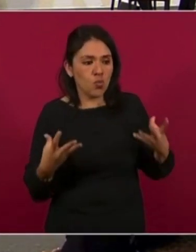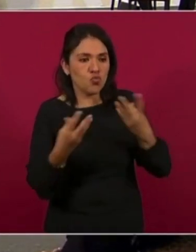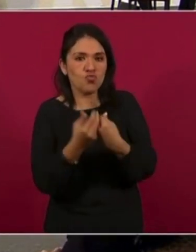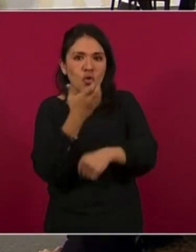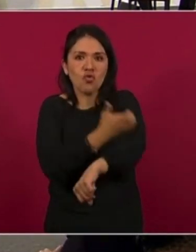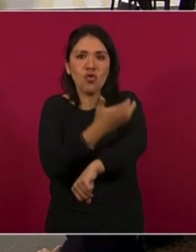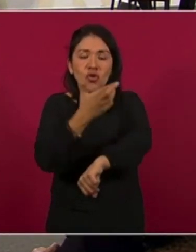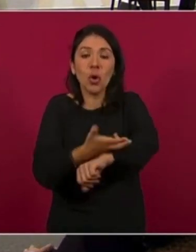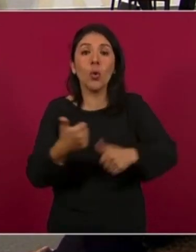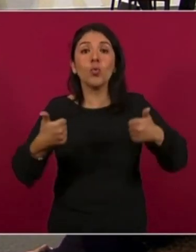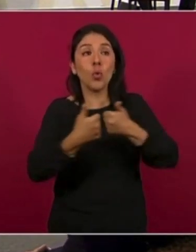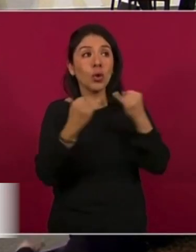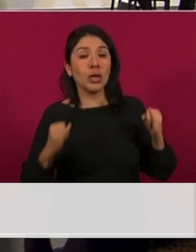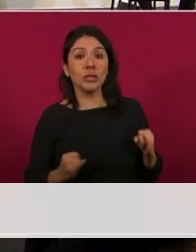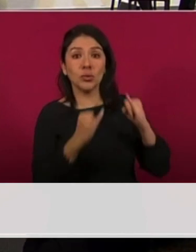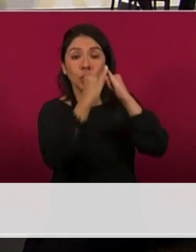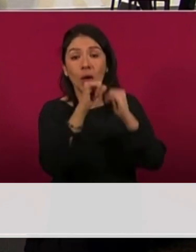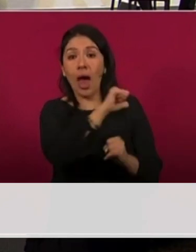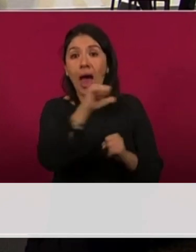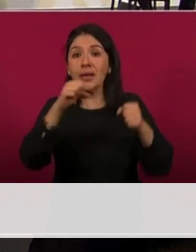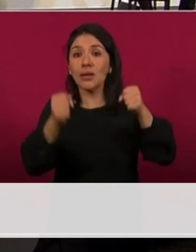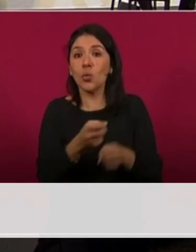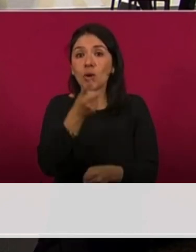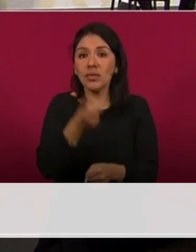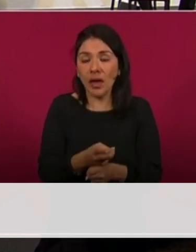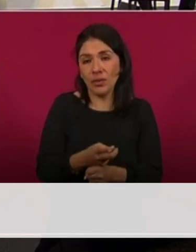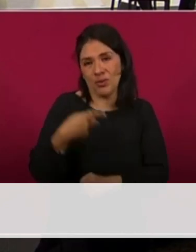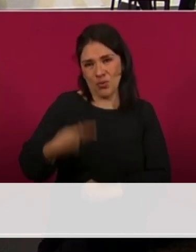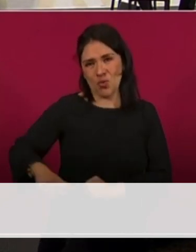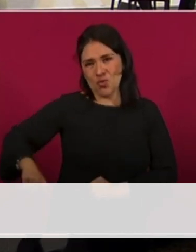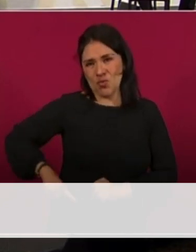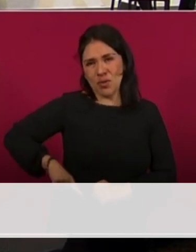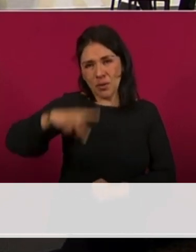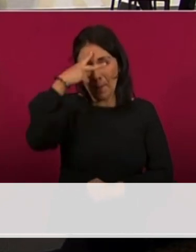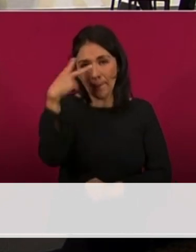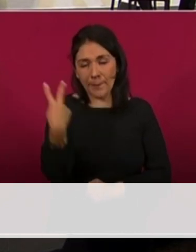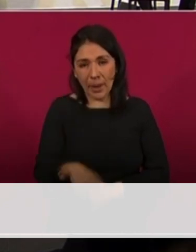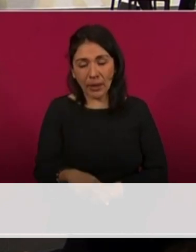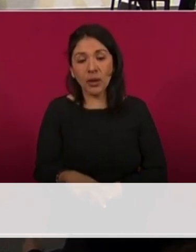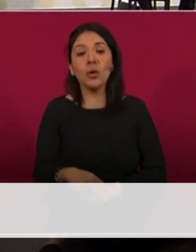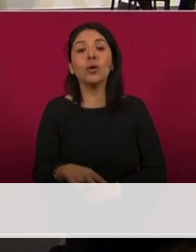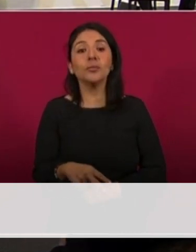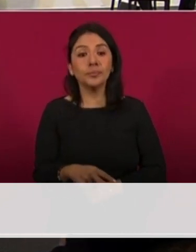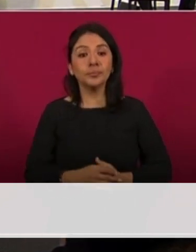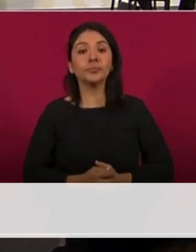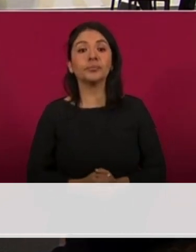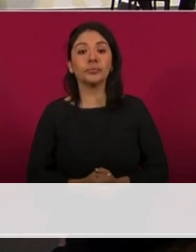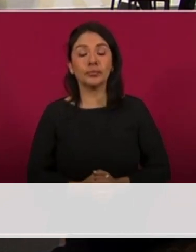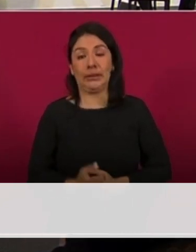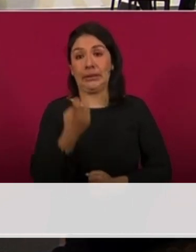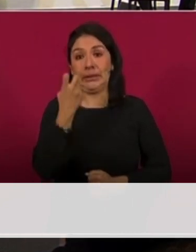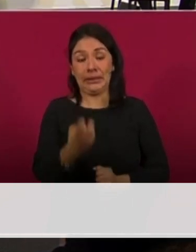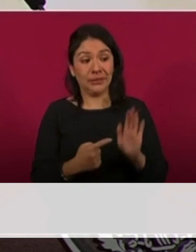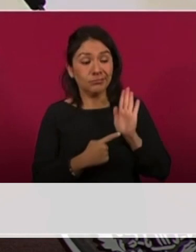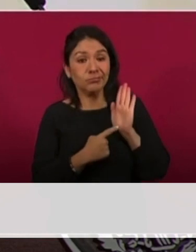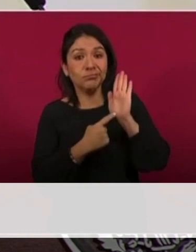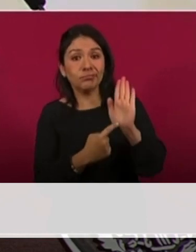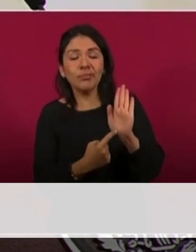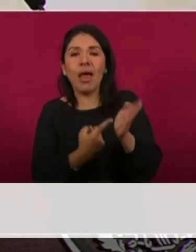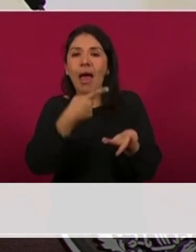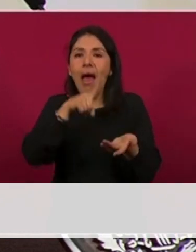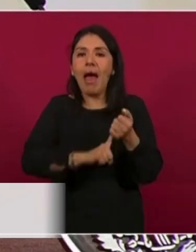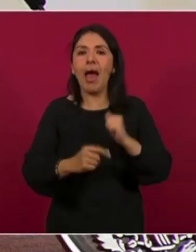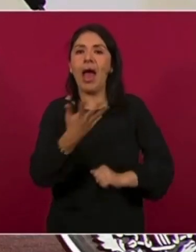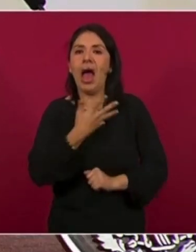entre las instituciones de seguridad del Gobierno de México. Este reporte refleja